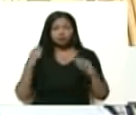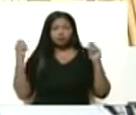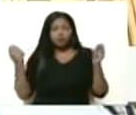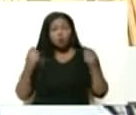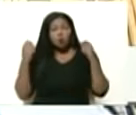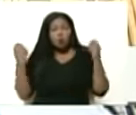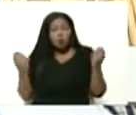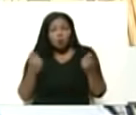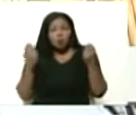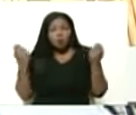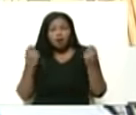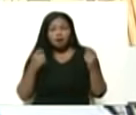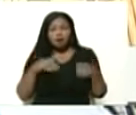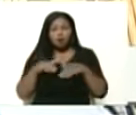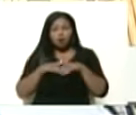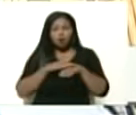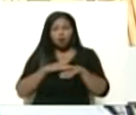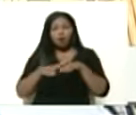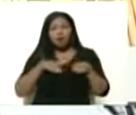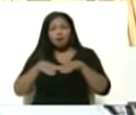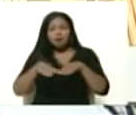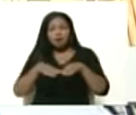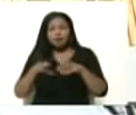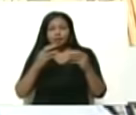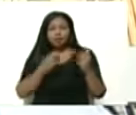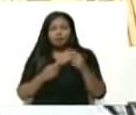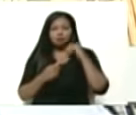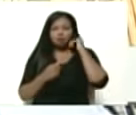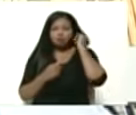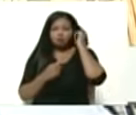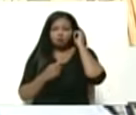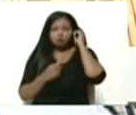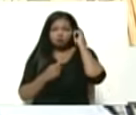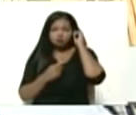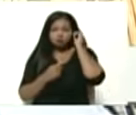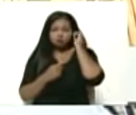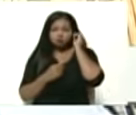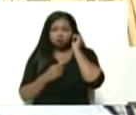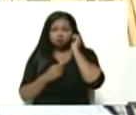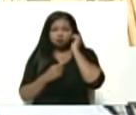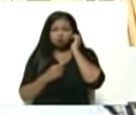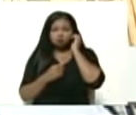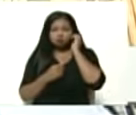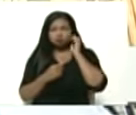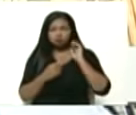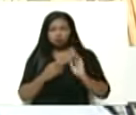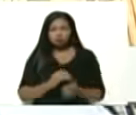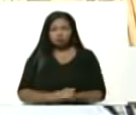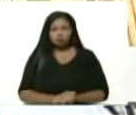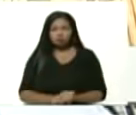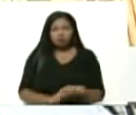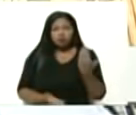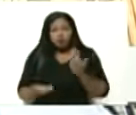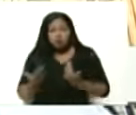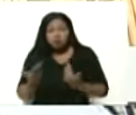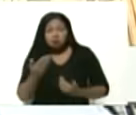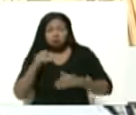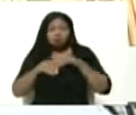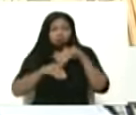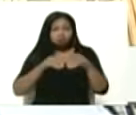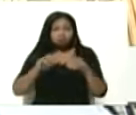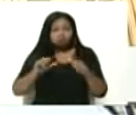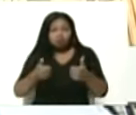jueves de economía. Jueves de economía. Importantes pasos se están dando para la